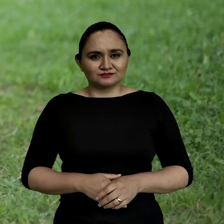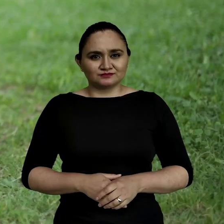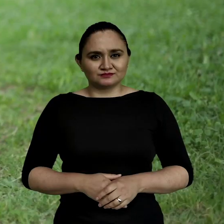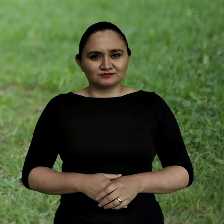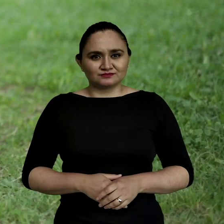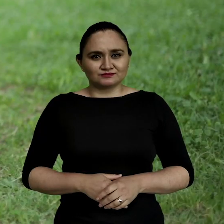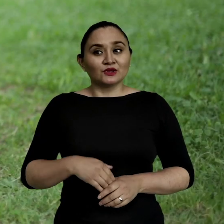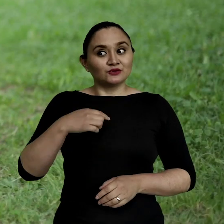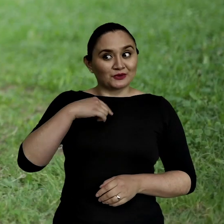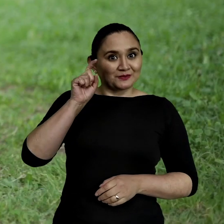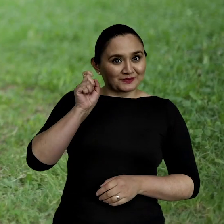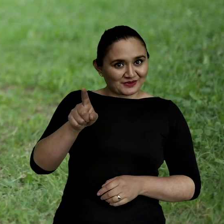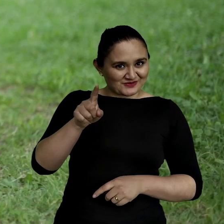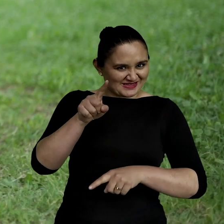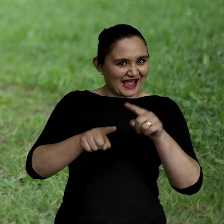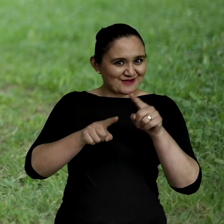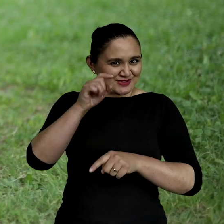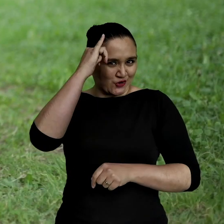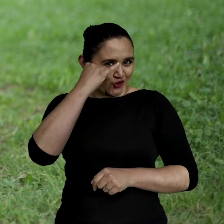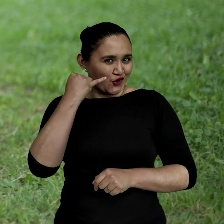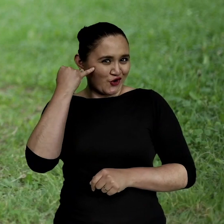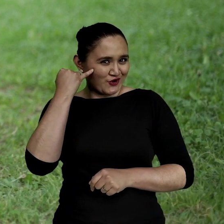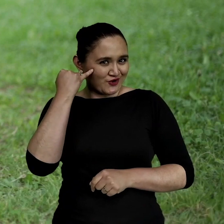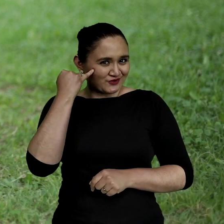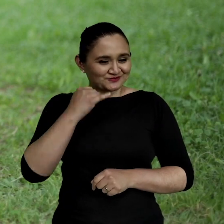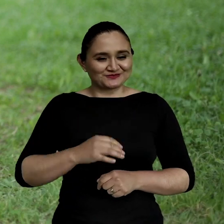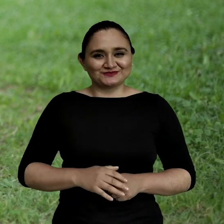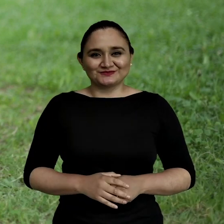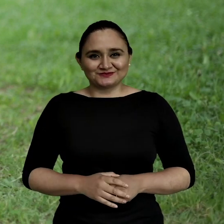Voy a hacer una pregunta a mi amigo Jorge.